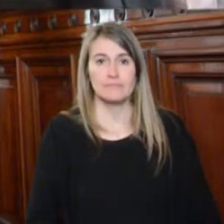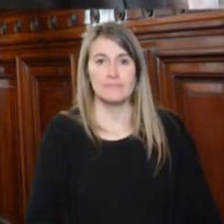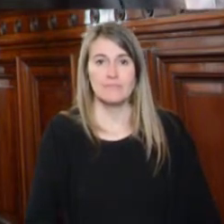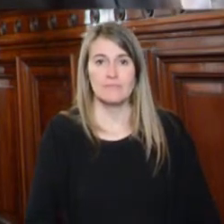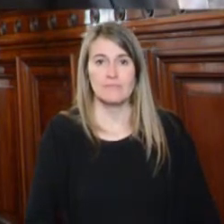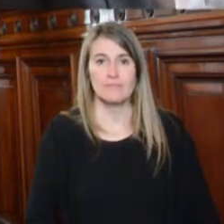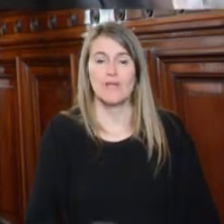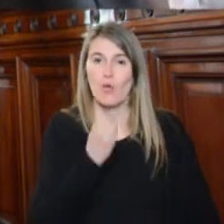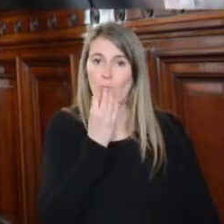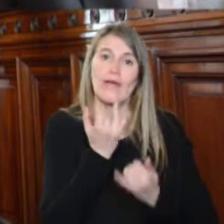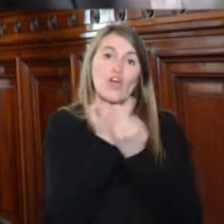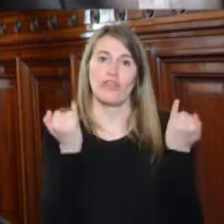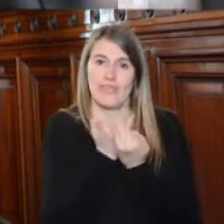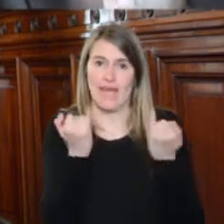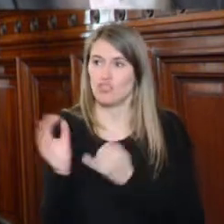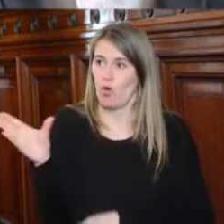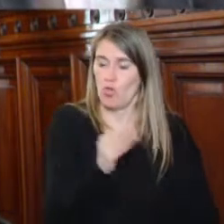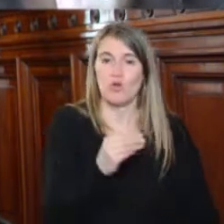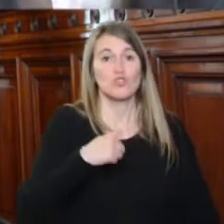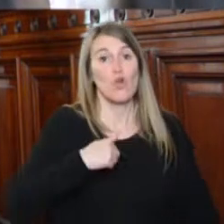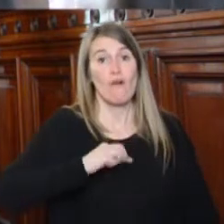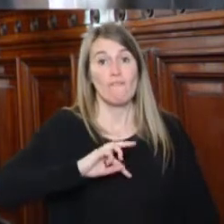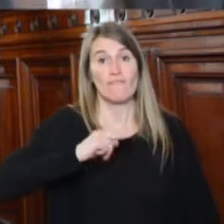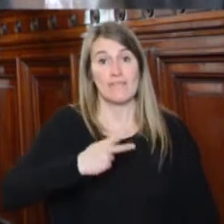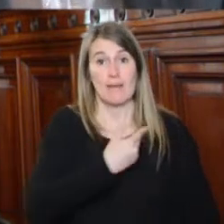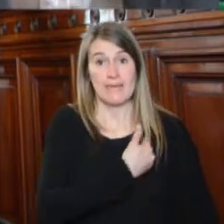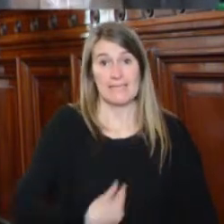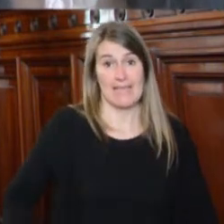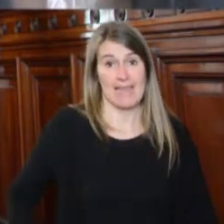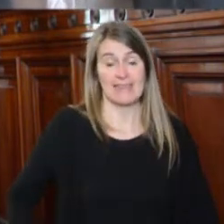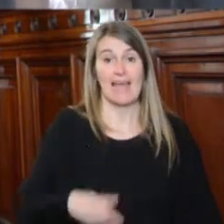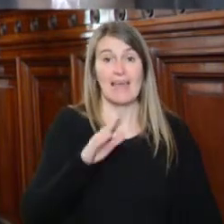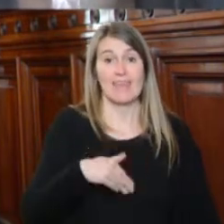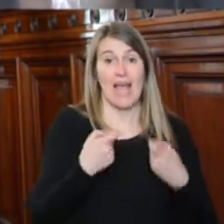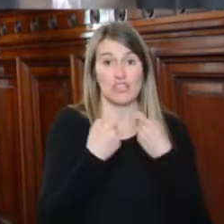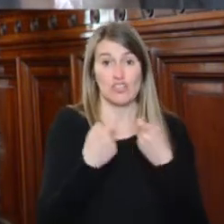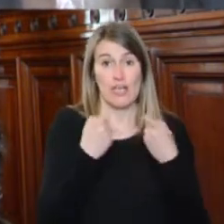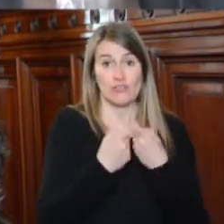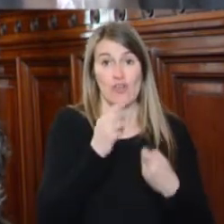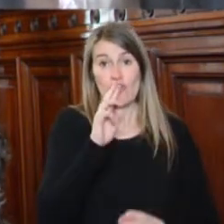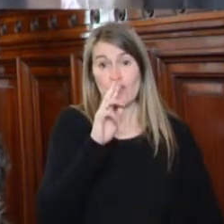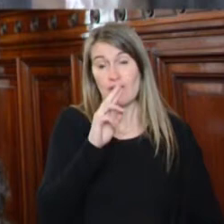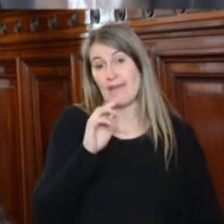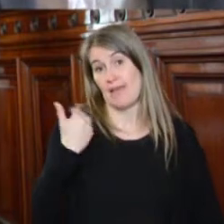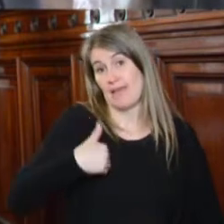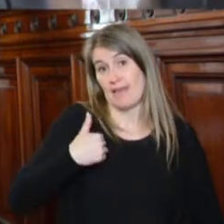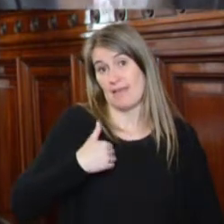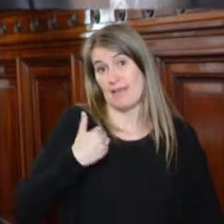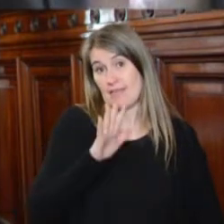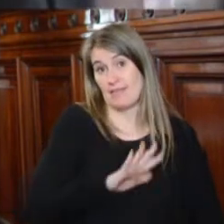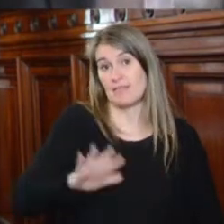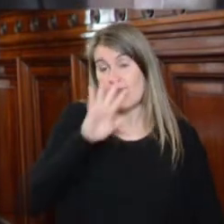Buenos días a todos. Yo soy la vicepresidenta primera de la Asociación Nacional de Jueces y Juezas del Trabajo,